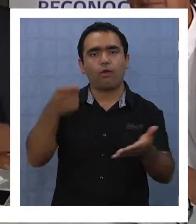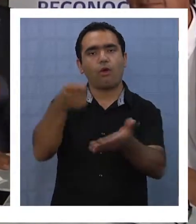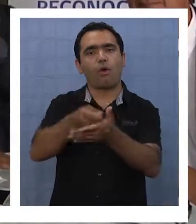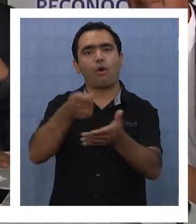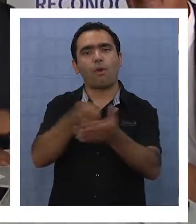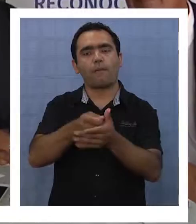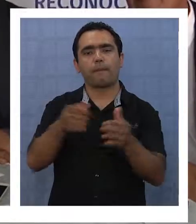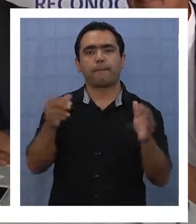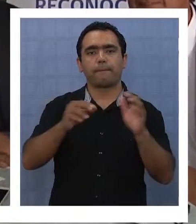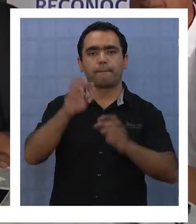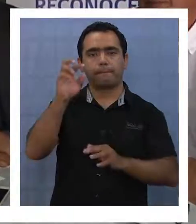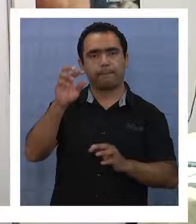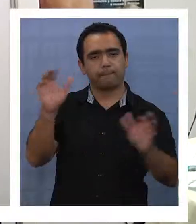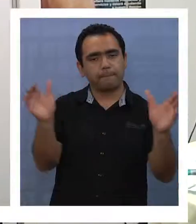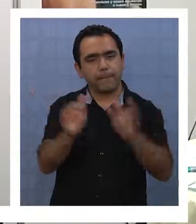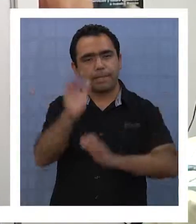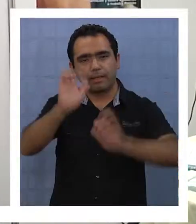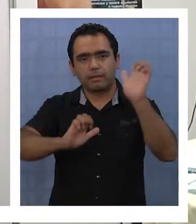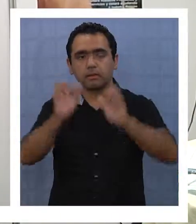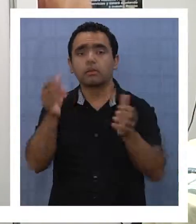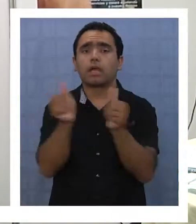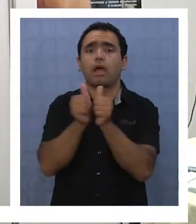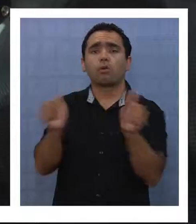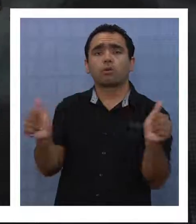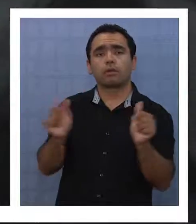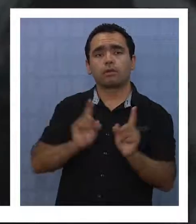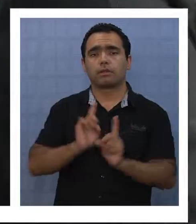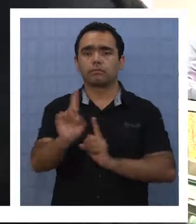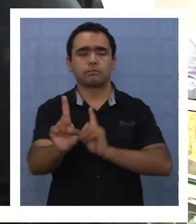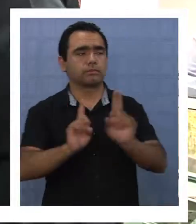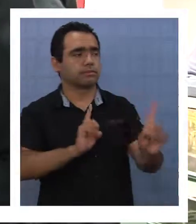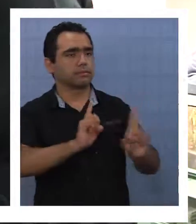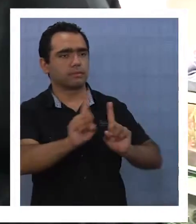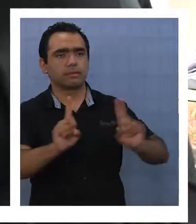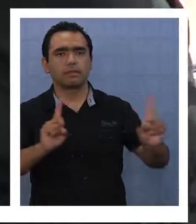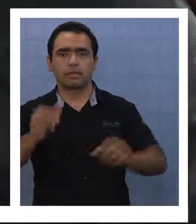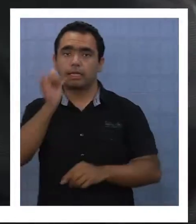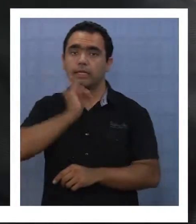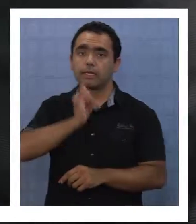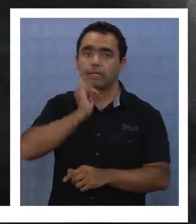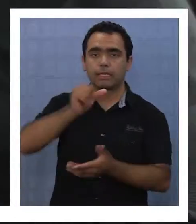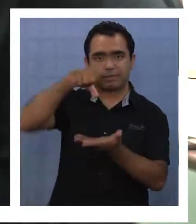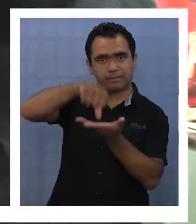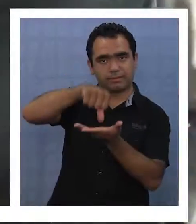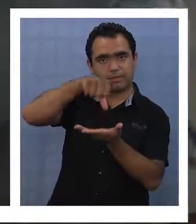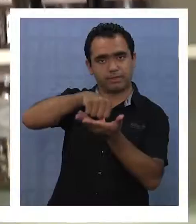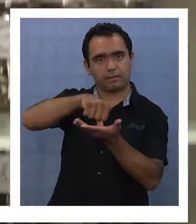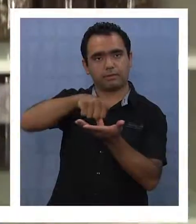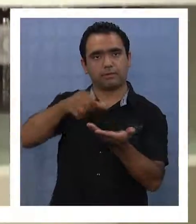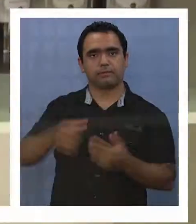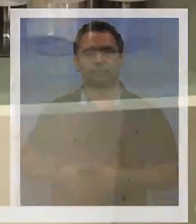que consistió en un recorrido de las autoridades por locales PyME de Iquique en el sector centro de la ciudad.